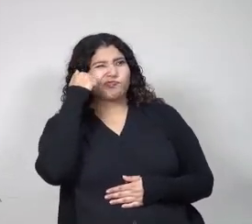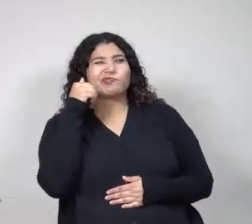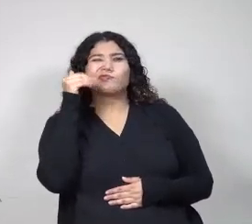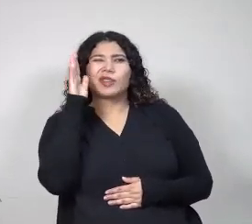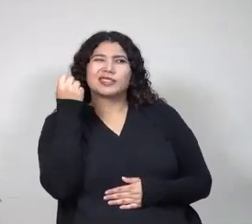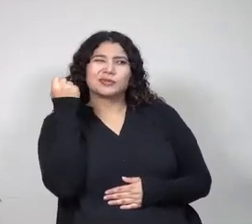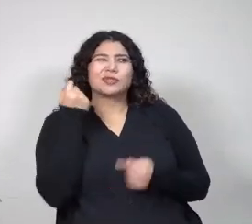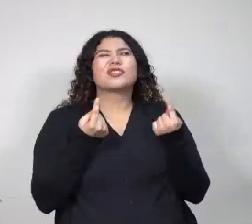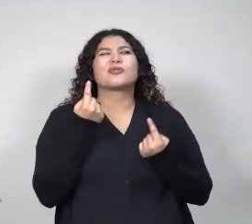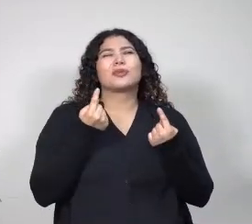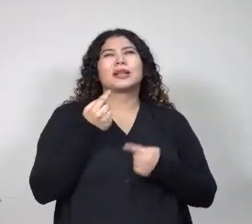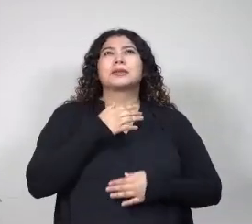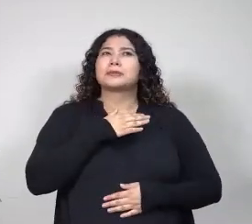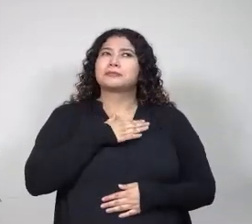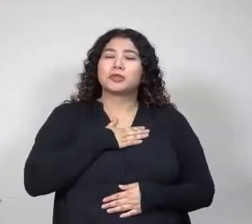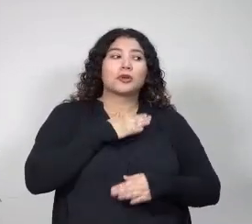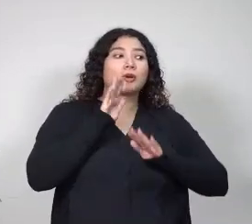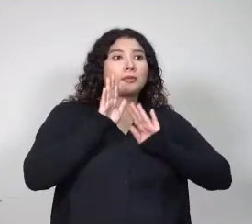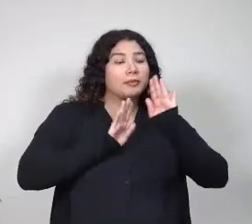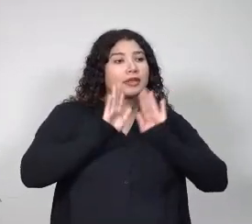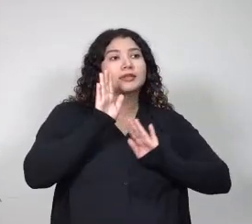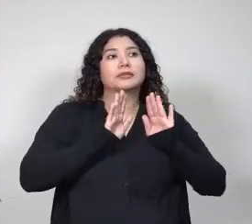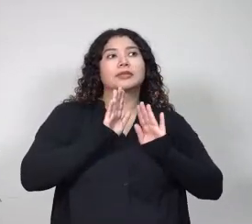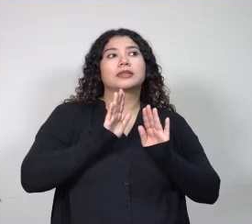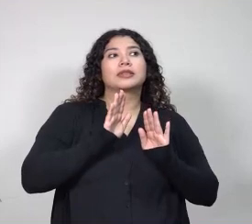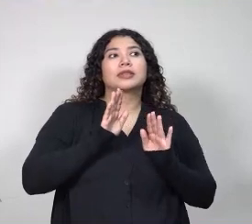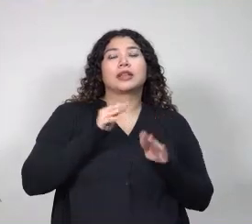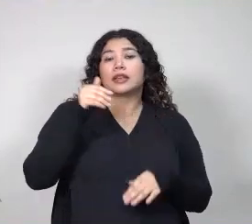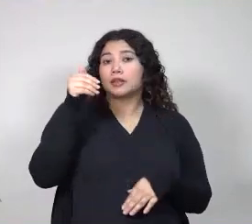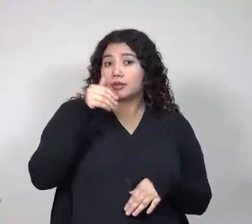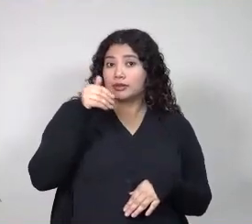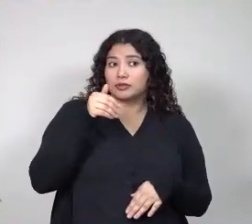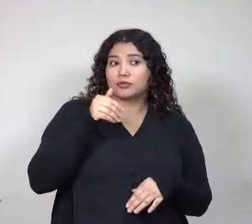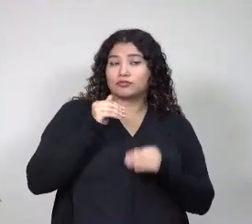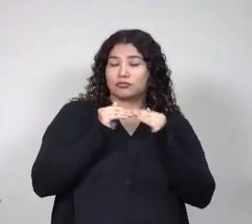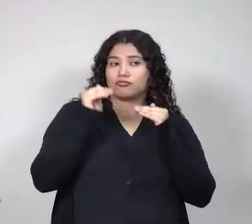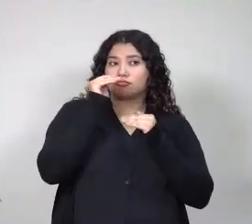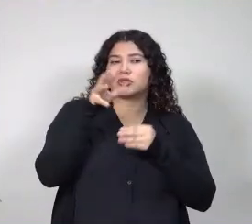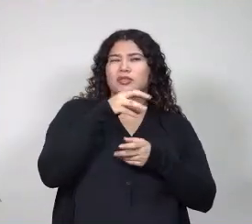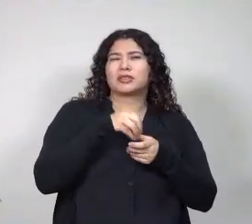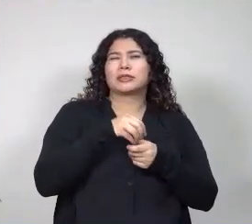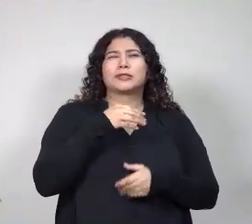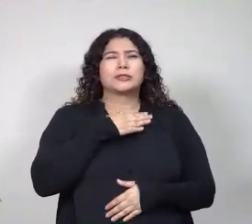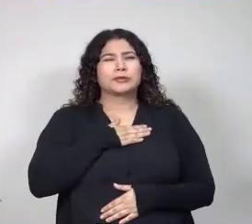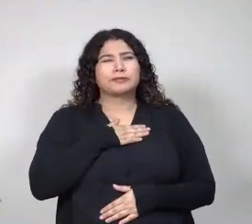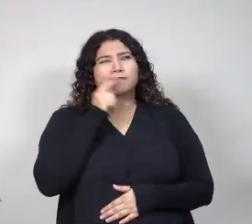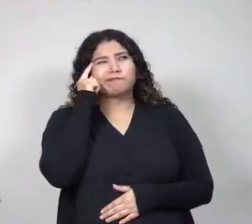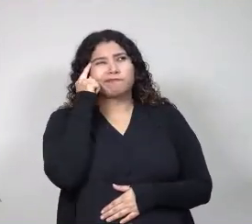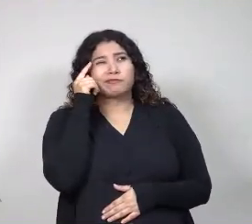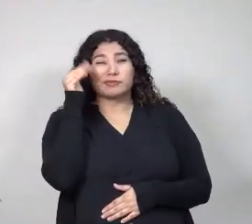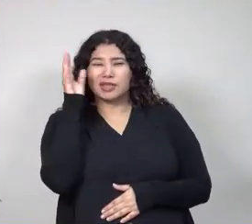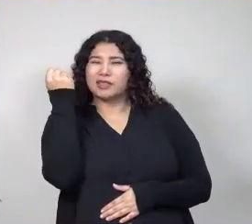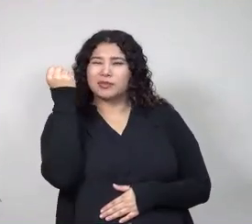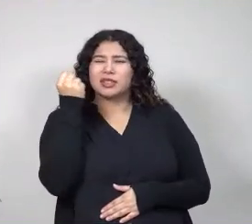participante del diplomado sobre educación superior inclusiva? Quizás lo más significativo para mí es que todo lo que